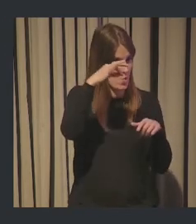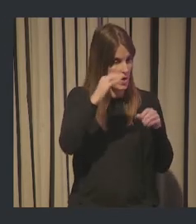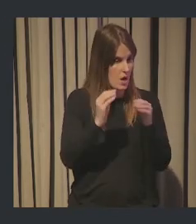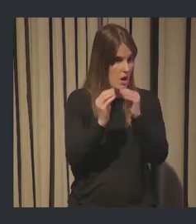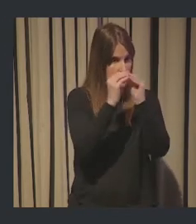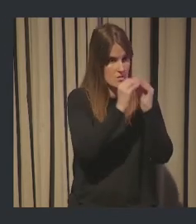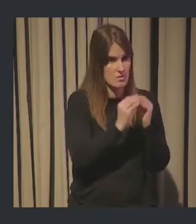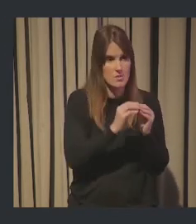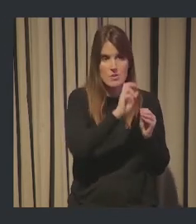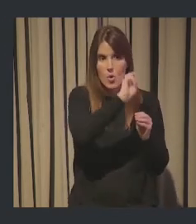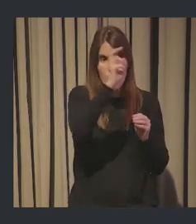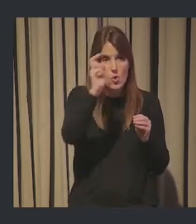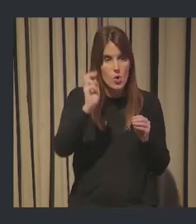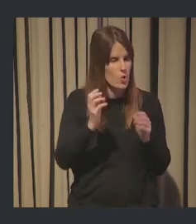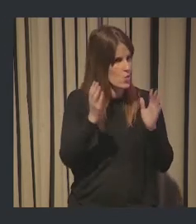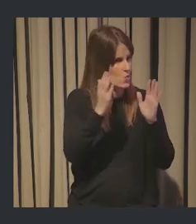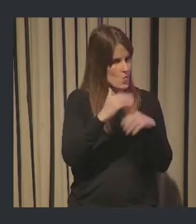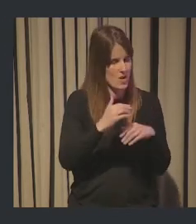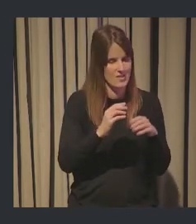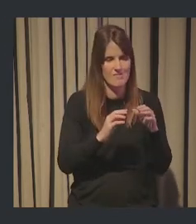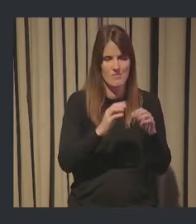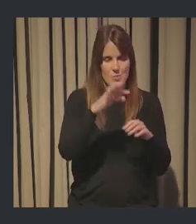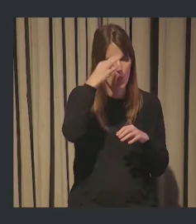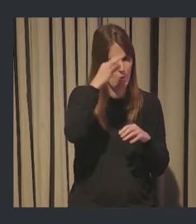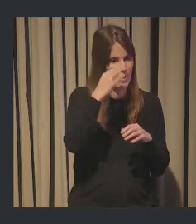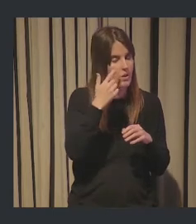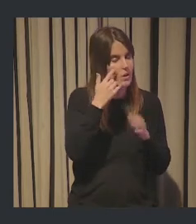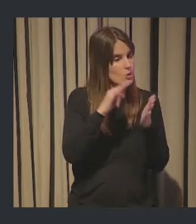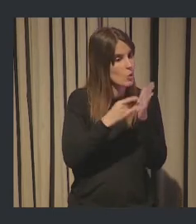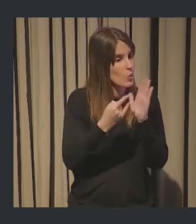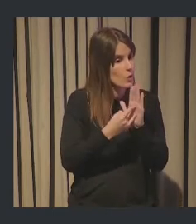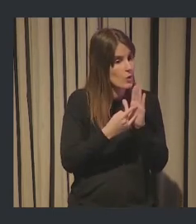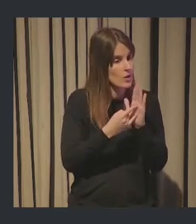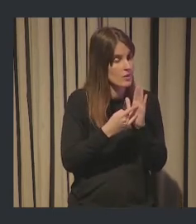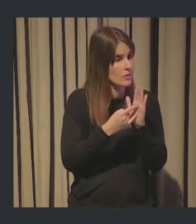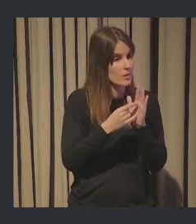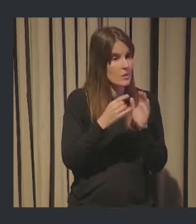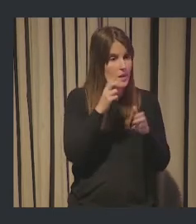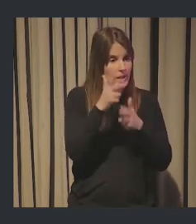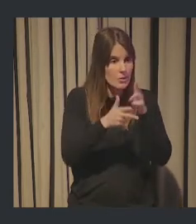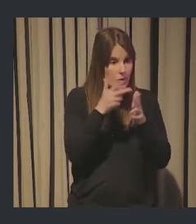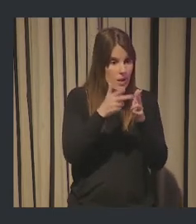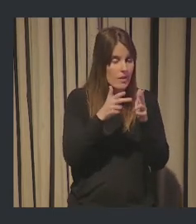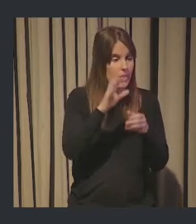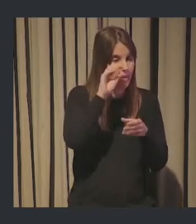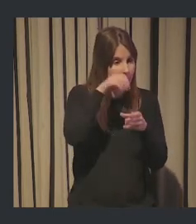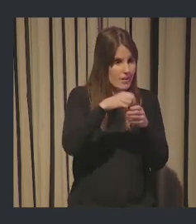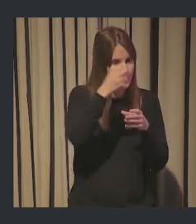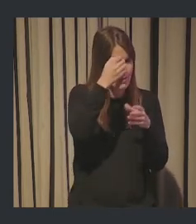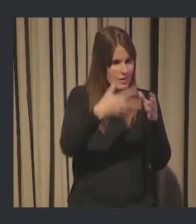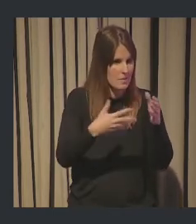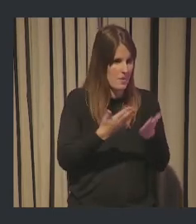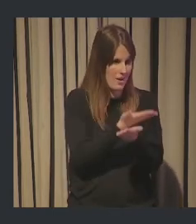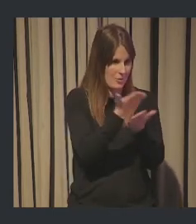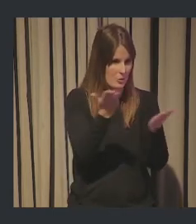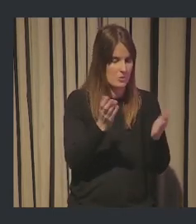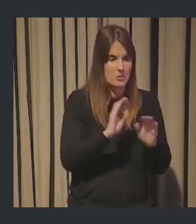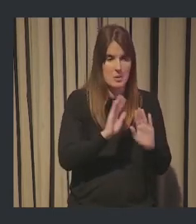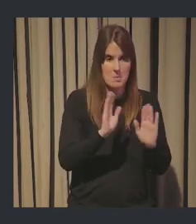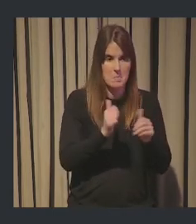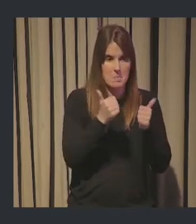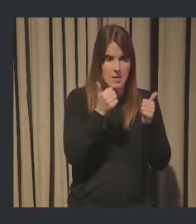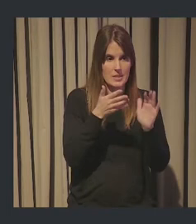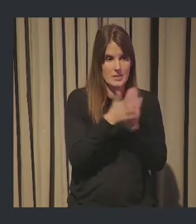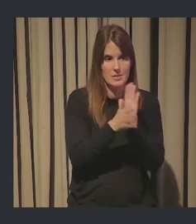existe en otro sitio, donde tenemos todas las soluciones disponibles en Euskadi para todos vosotros. Sin más, María,